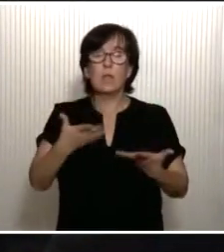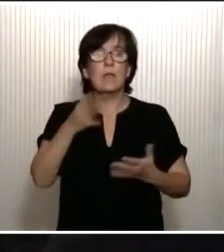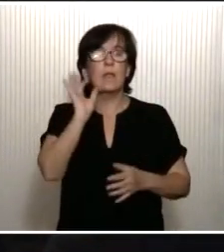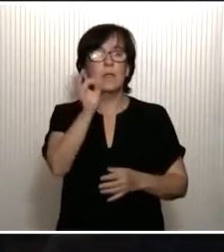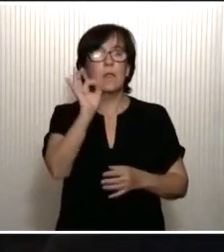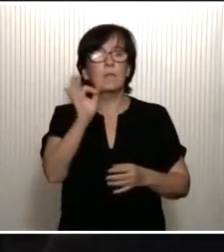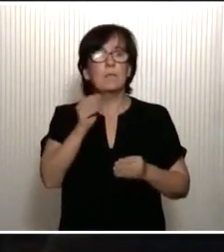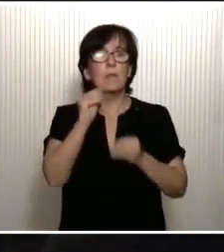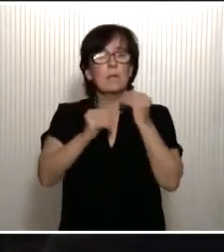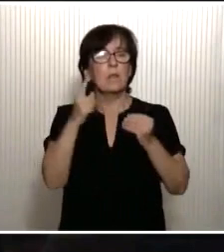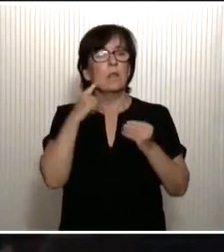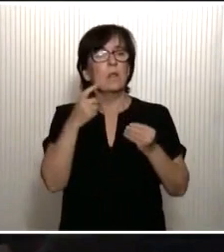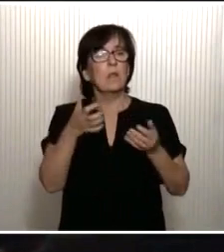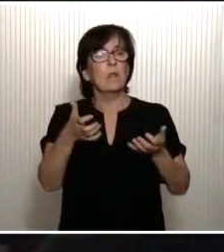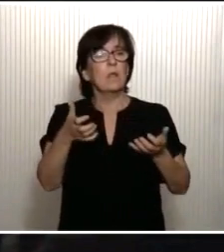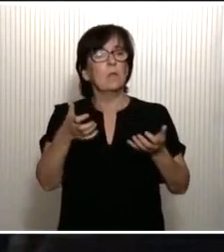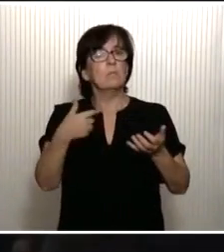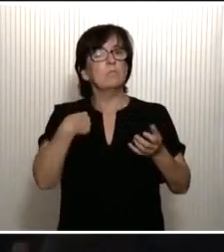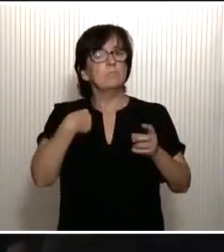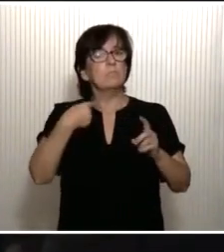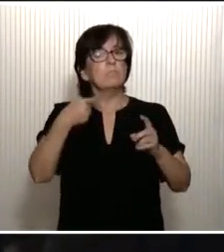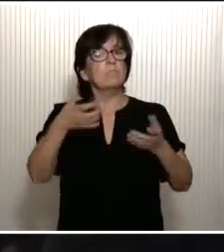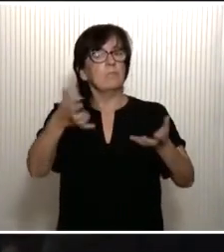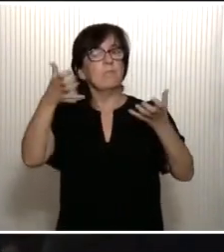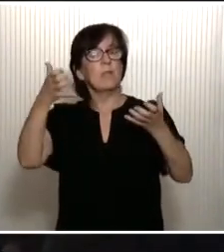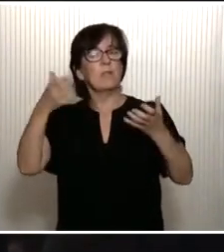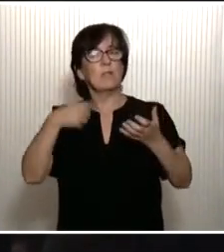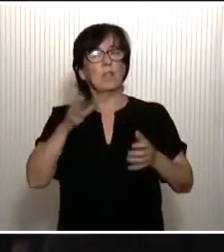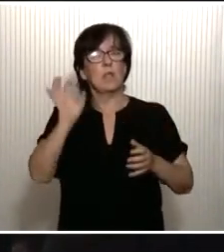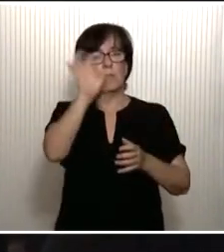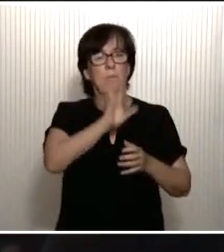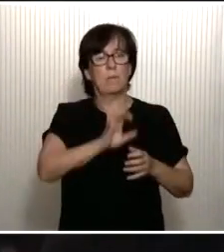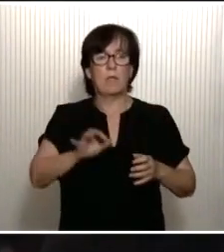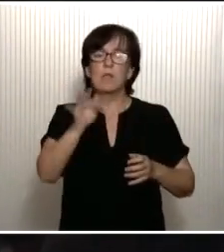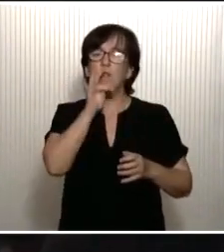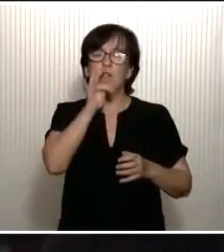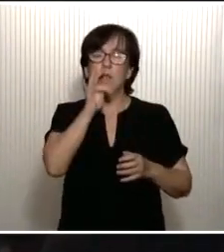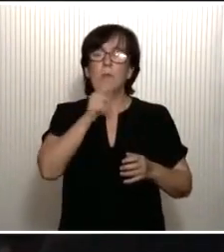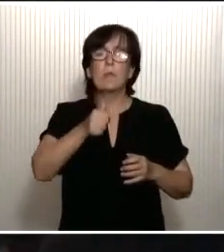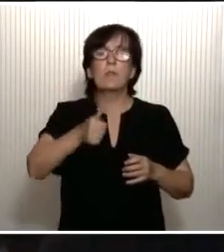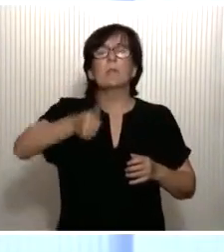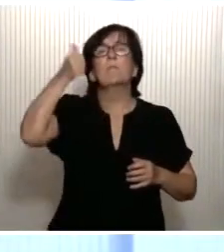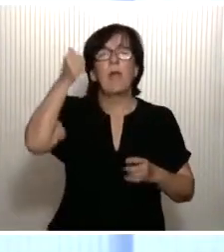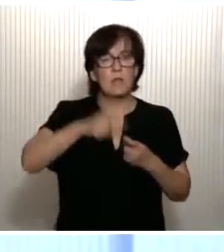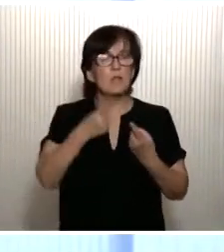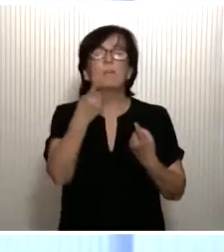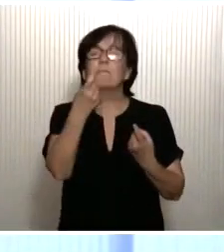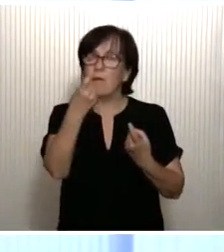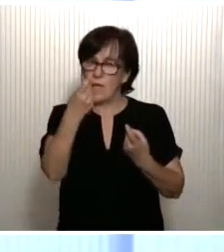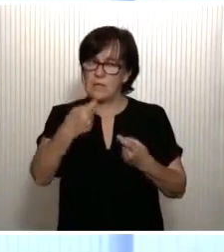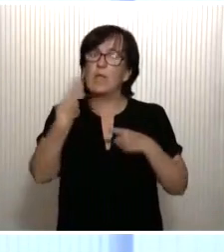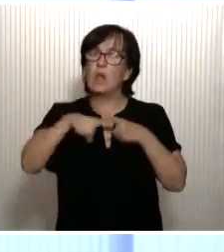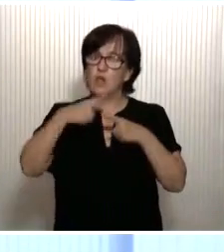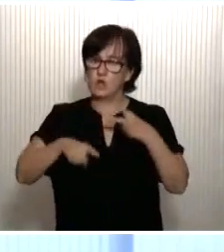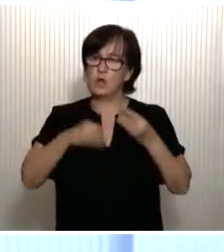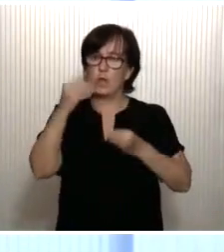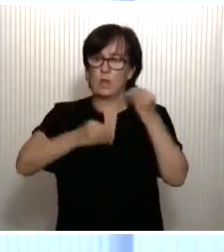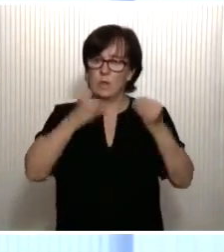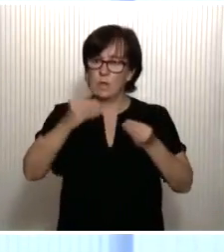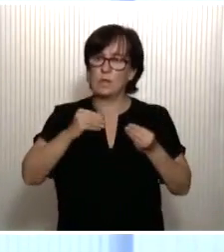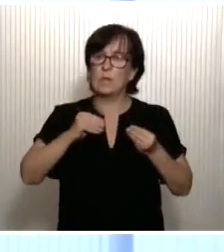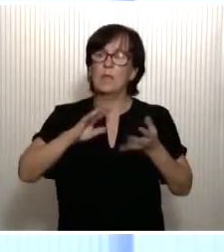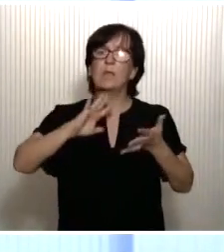donde evidentemente estamos aventajando a los demás países europeos. Pero aún es más lo que nos queda por hacer en el ámbito de